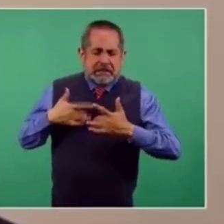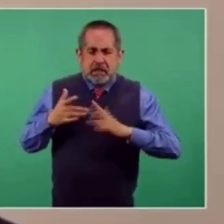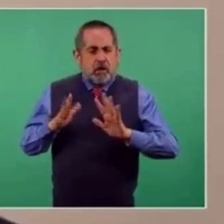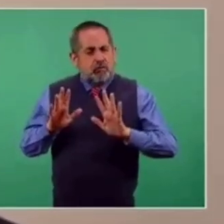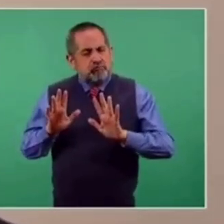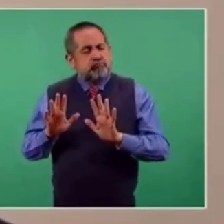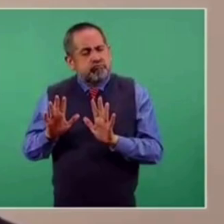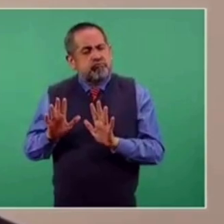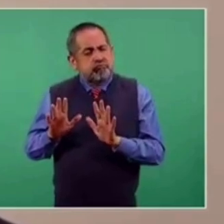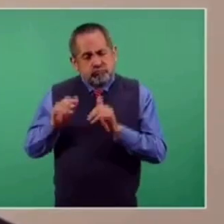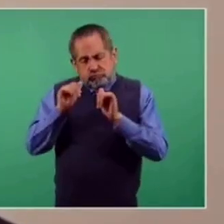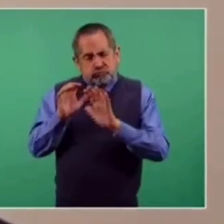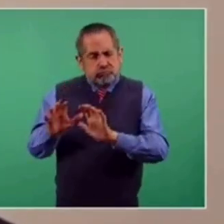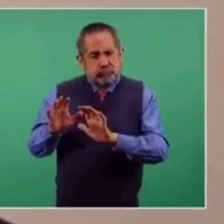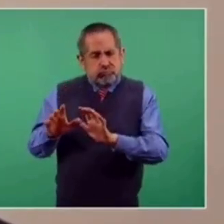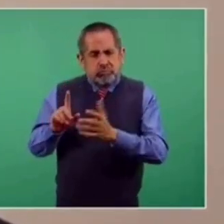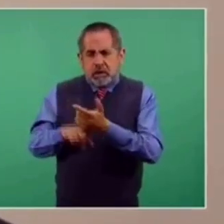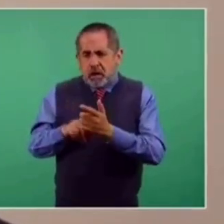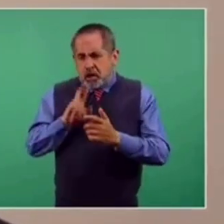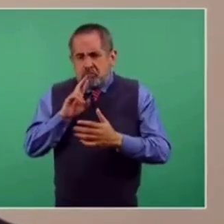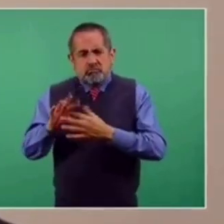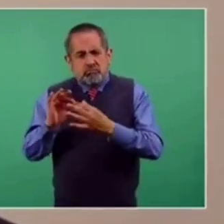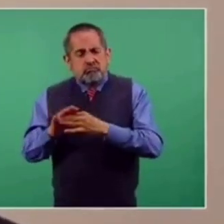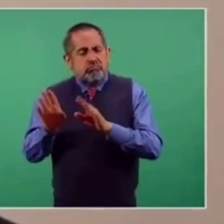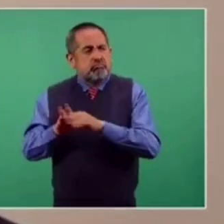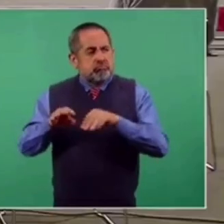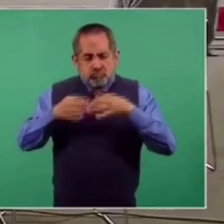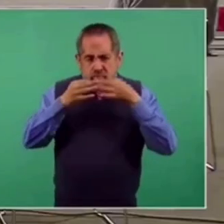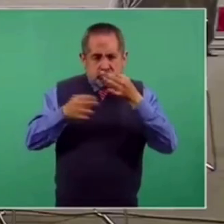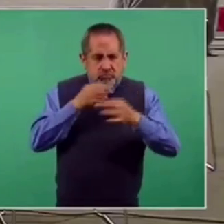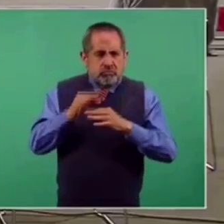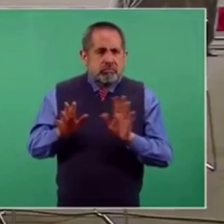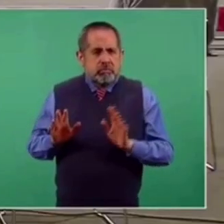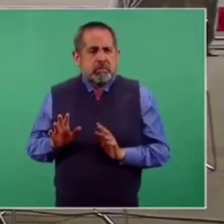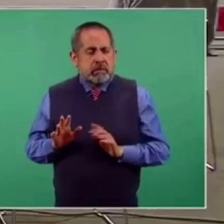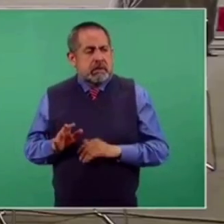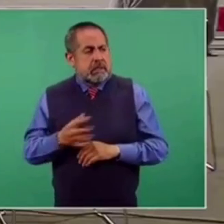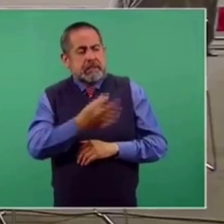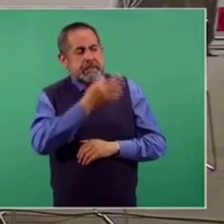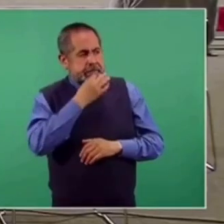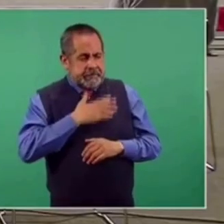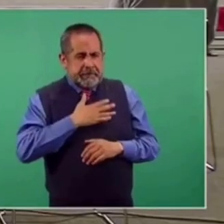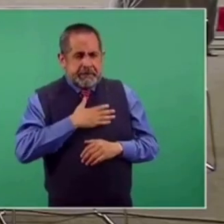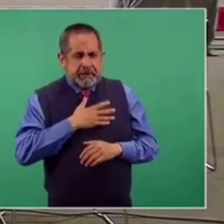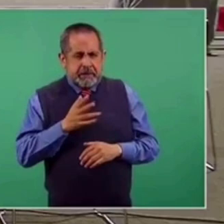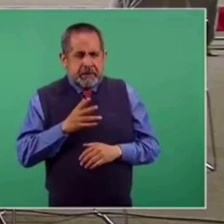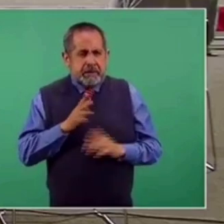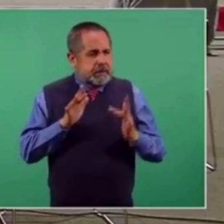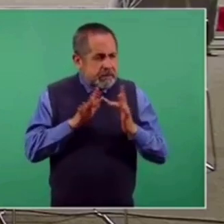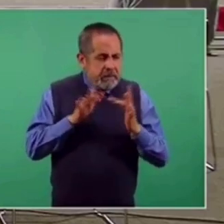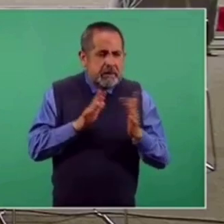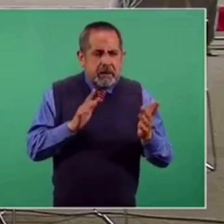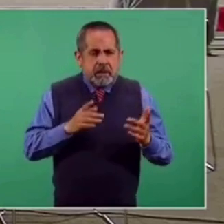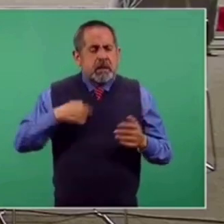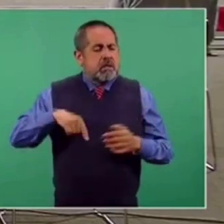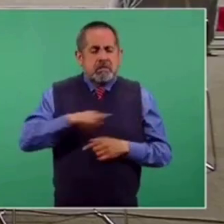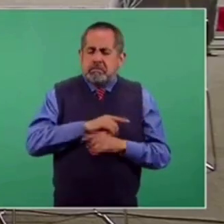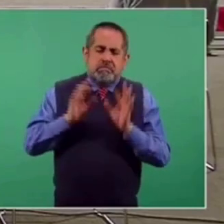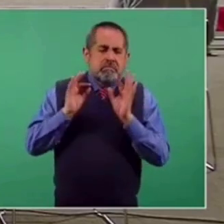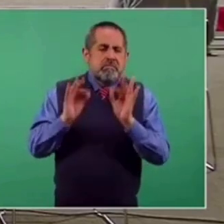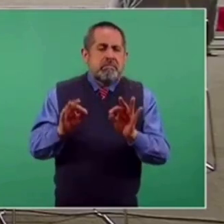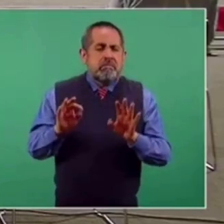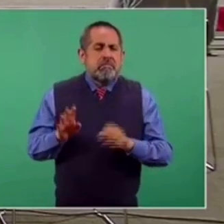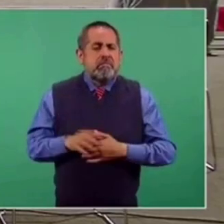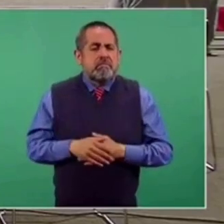mismo lo ha estado inclusive reportando a algunos medios y nos los ha comentado obviamente directamente a nosotros, es